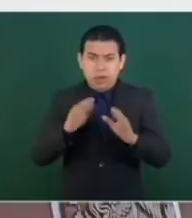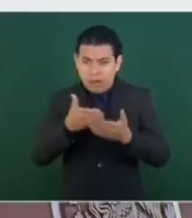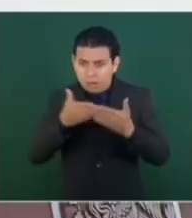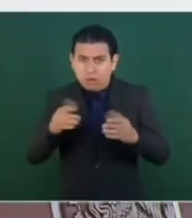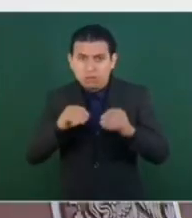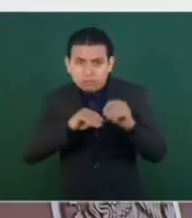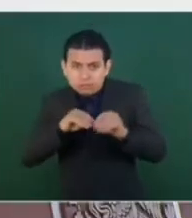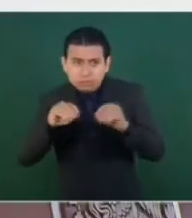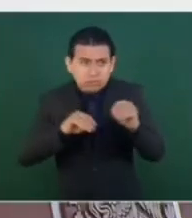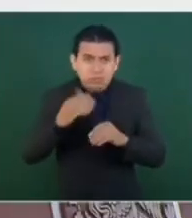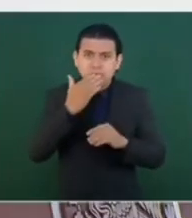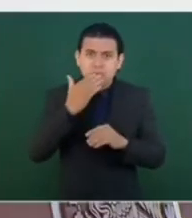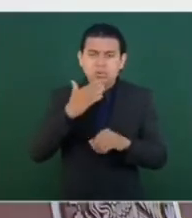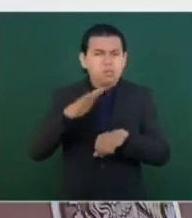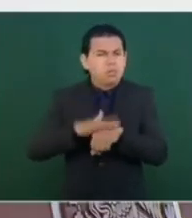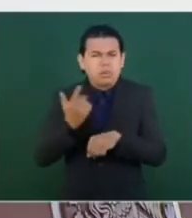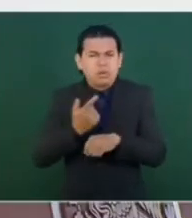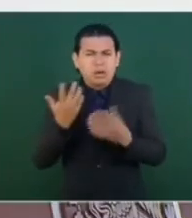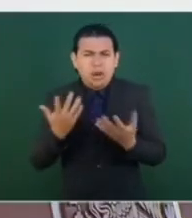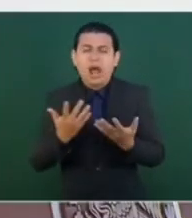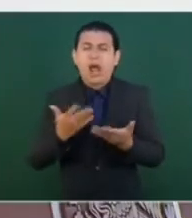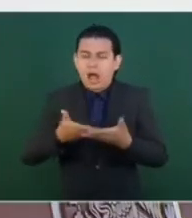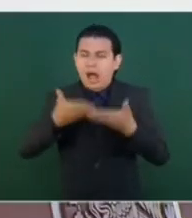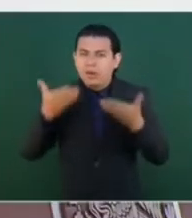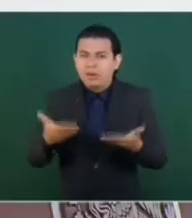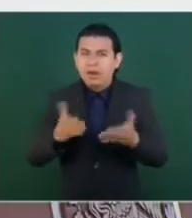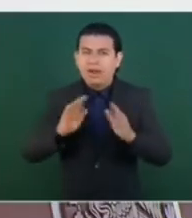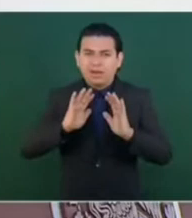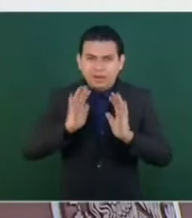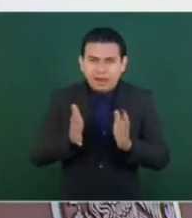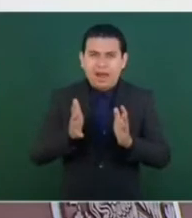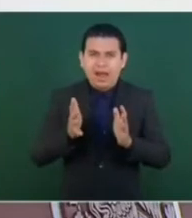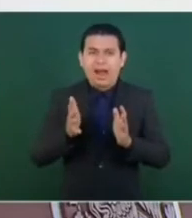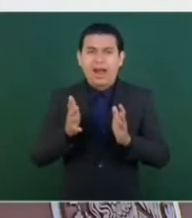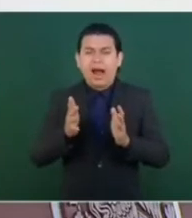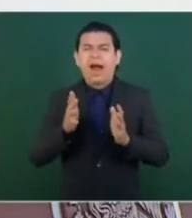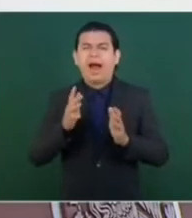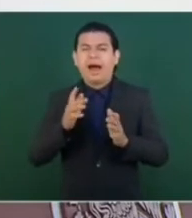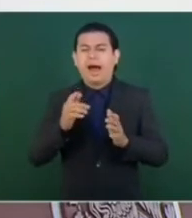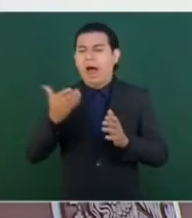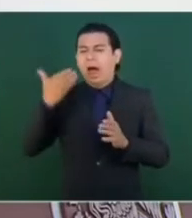está ventilándose